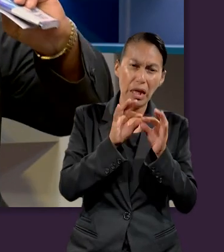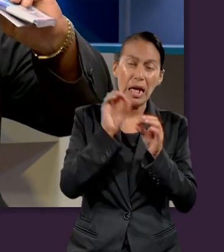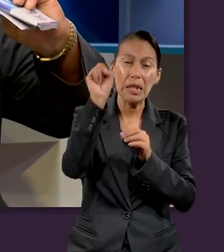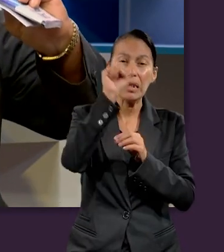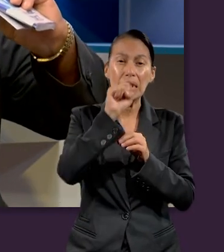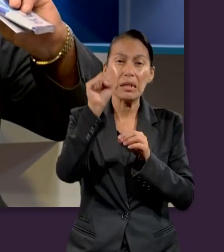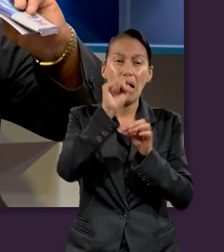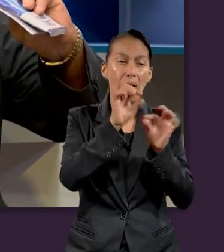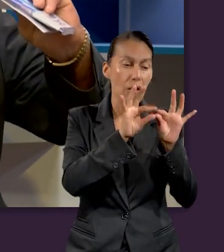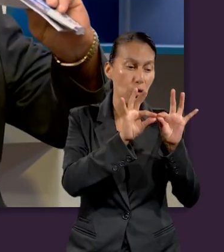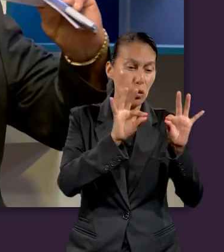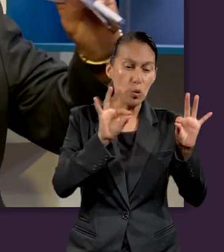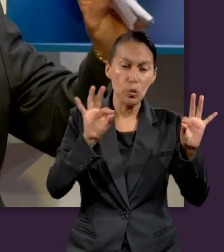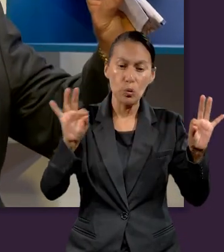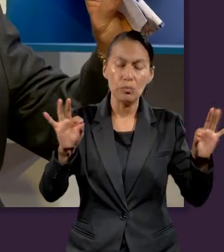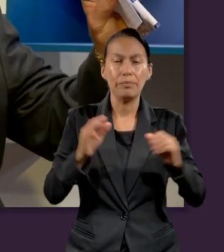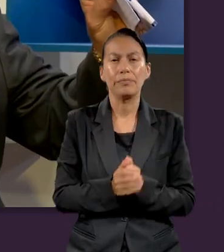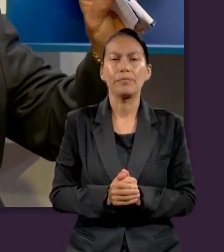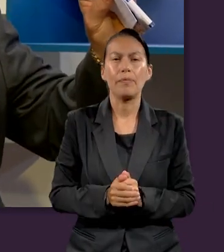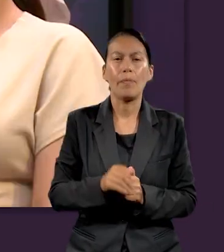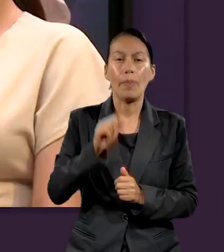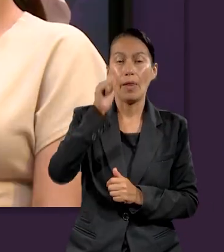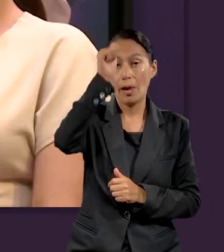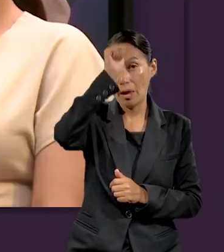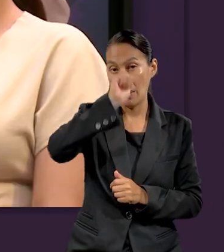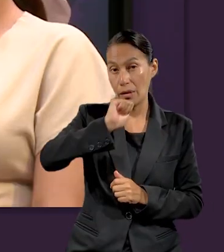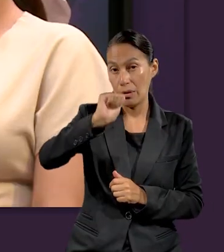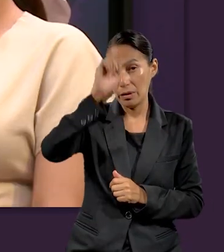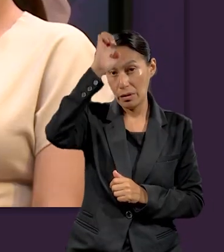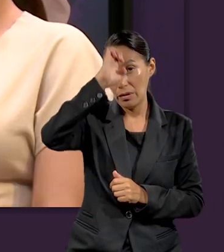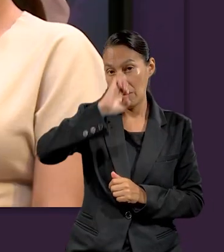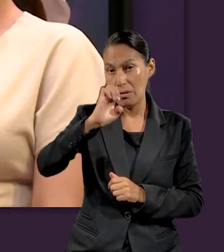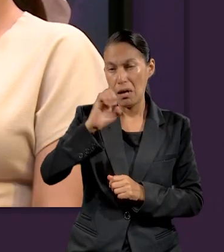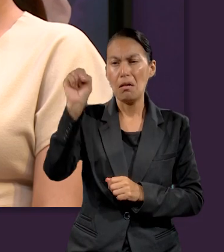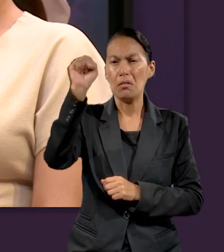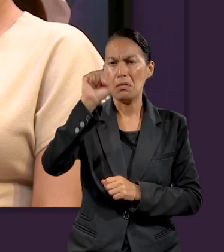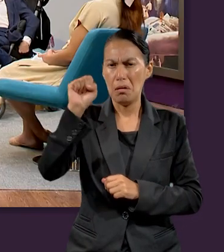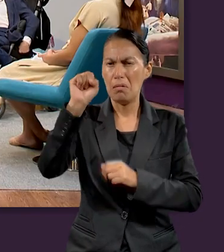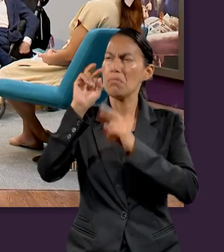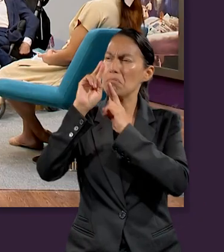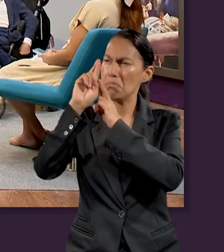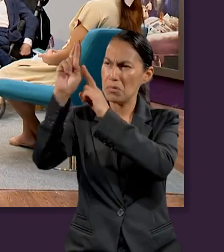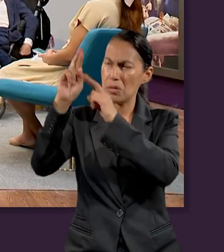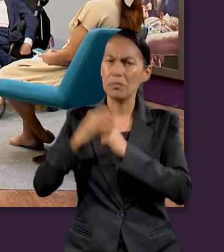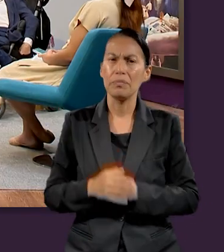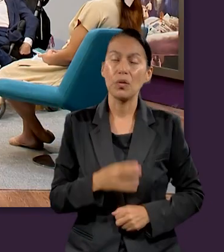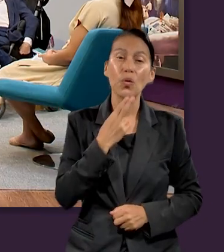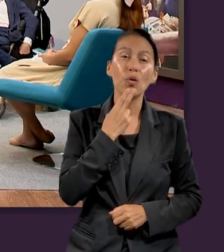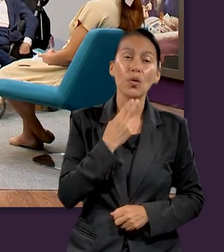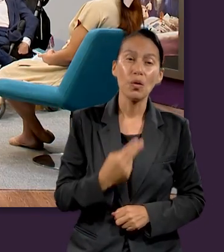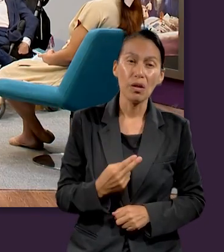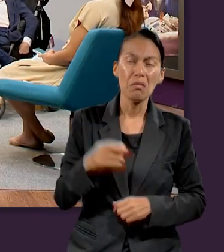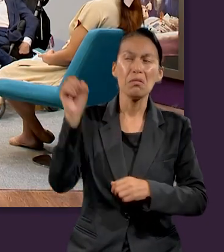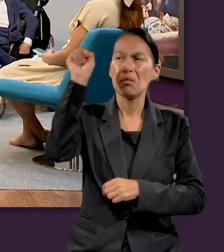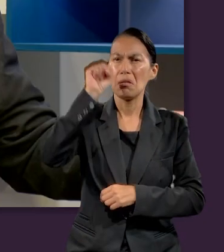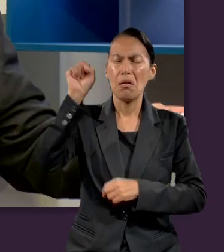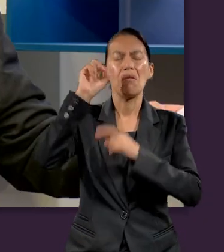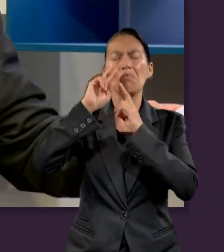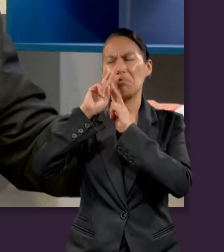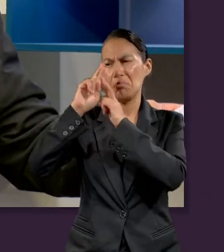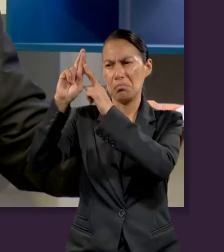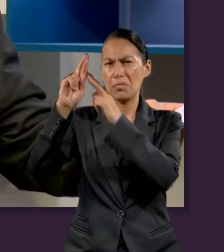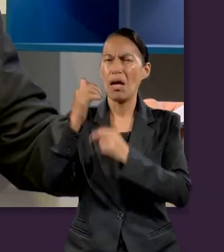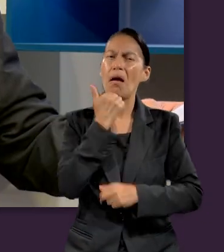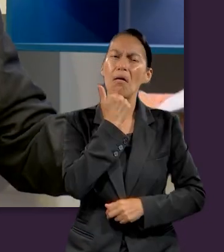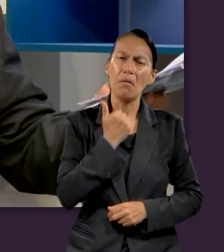hilo de oro muy fino. Adán y Eva reposaron el sábado. Noé, sin lugar a dudas, reposó el